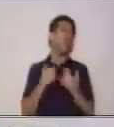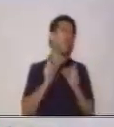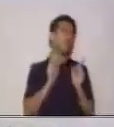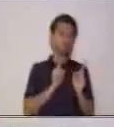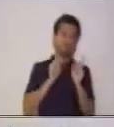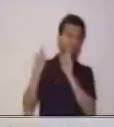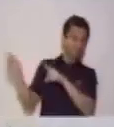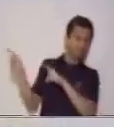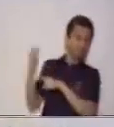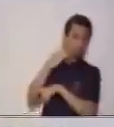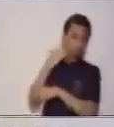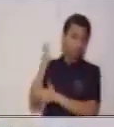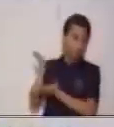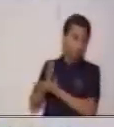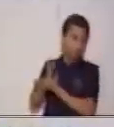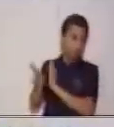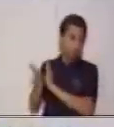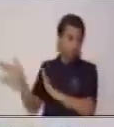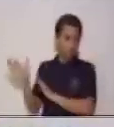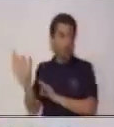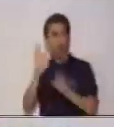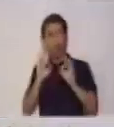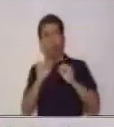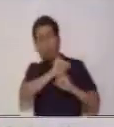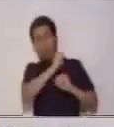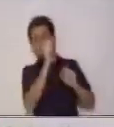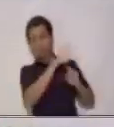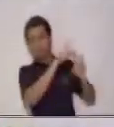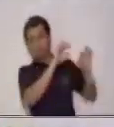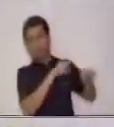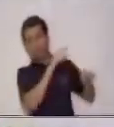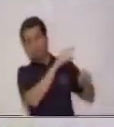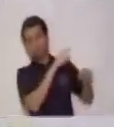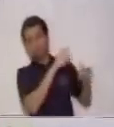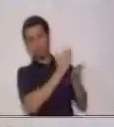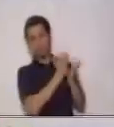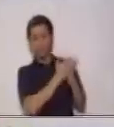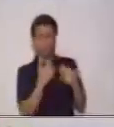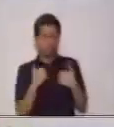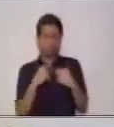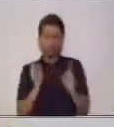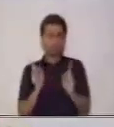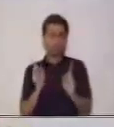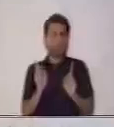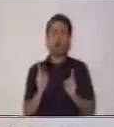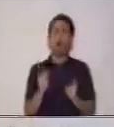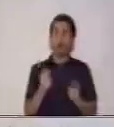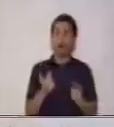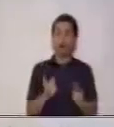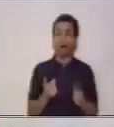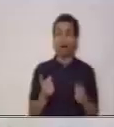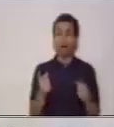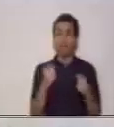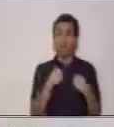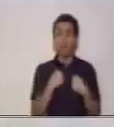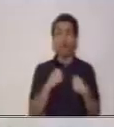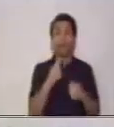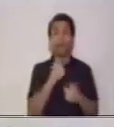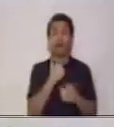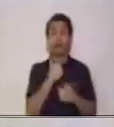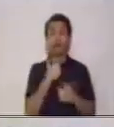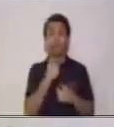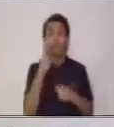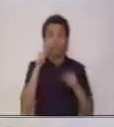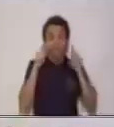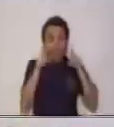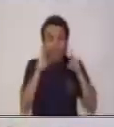este momento te está ayudando o alguna otra persona lo hace en tu casa, pero tú no, no vas a ver anuncios relacionados a la